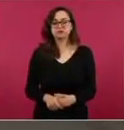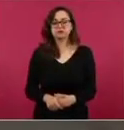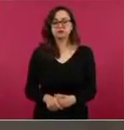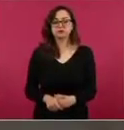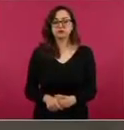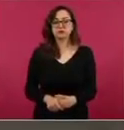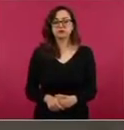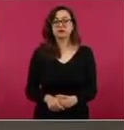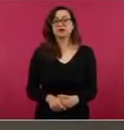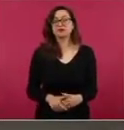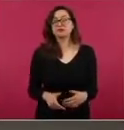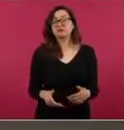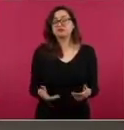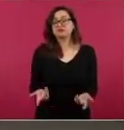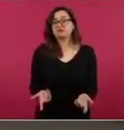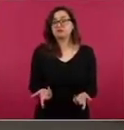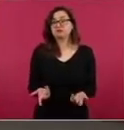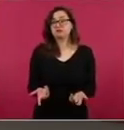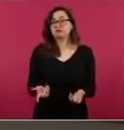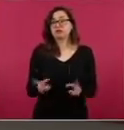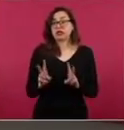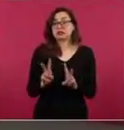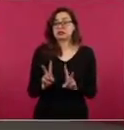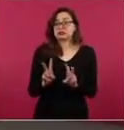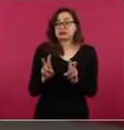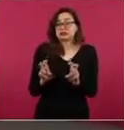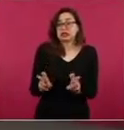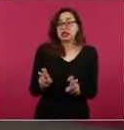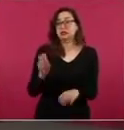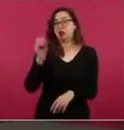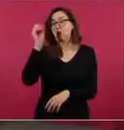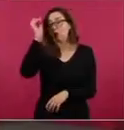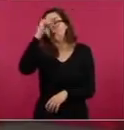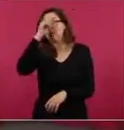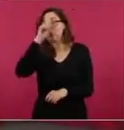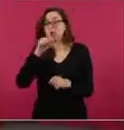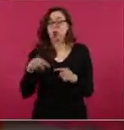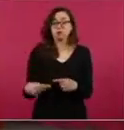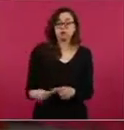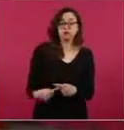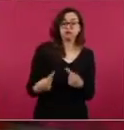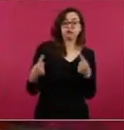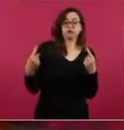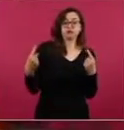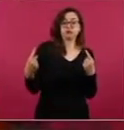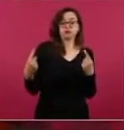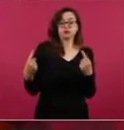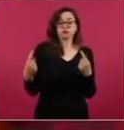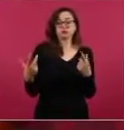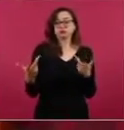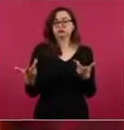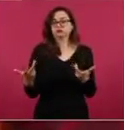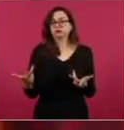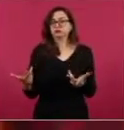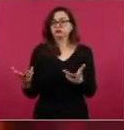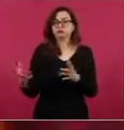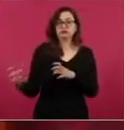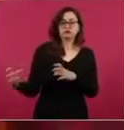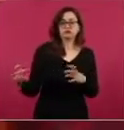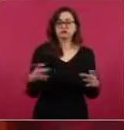relacionadas o diferencias, disputas, confrontación